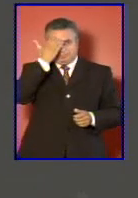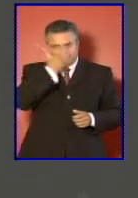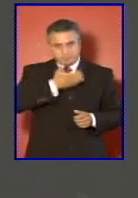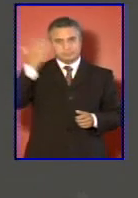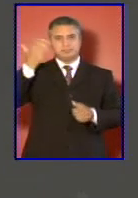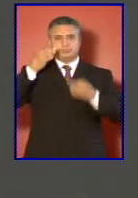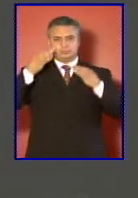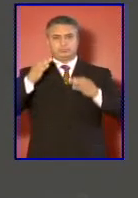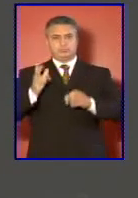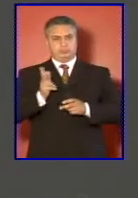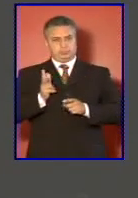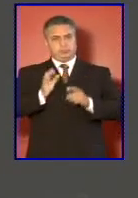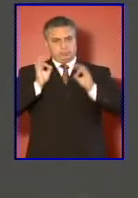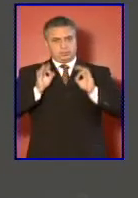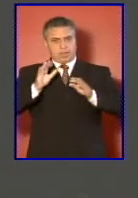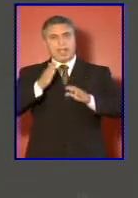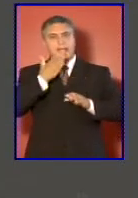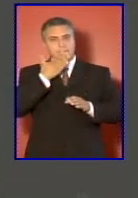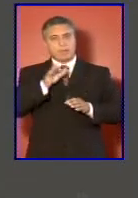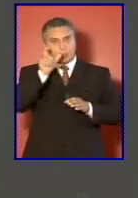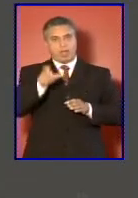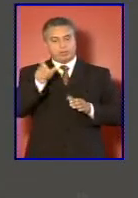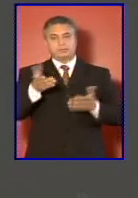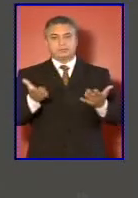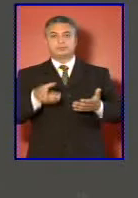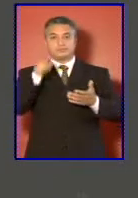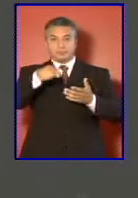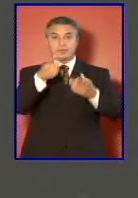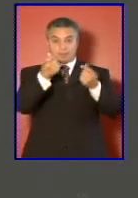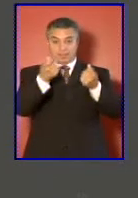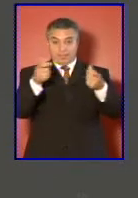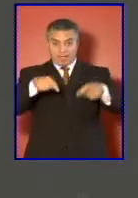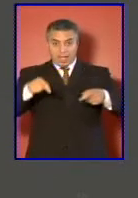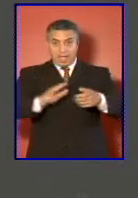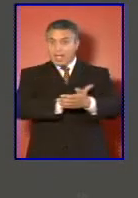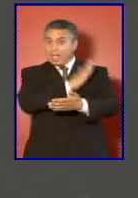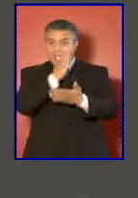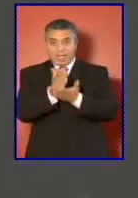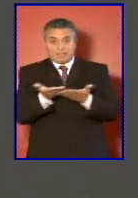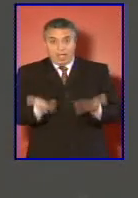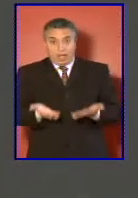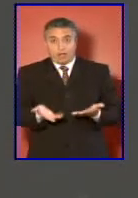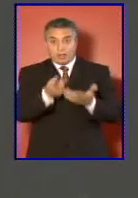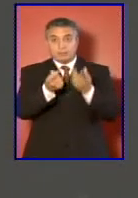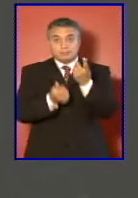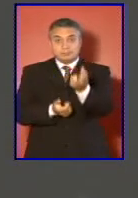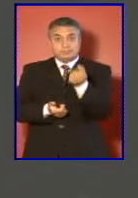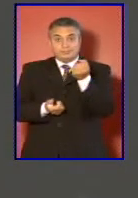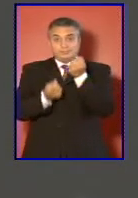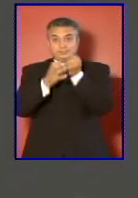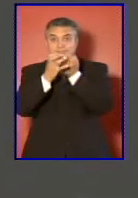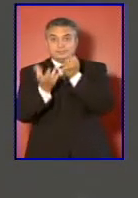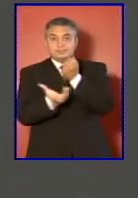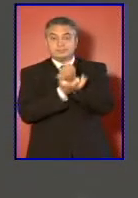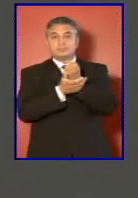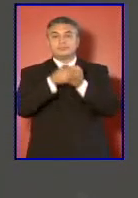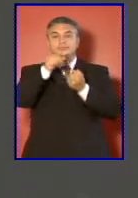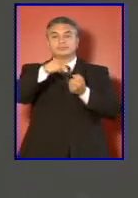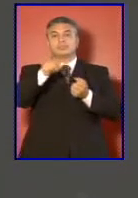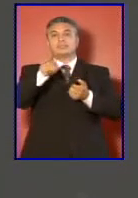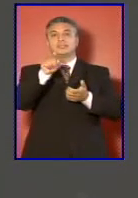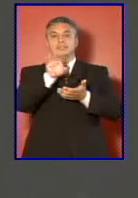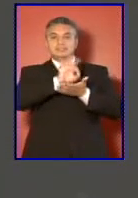para ello. Estos recursos han sido hasta ahora manejados por la Secretaría del Consudena